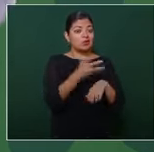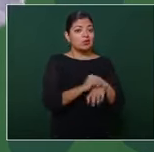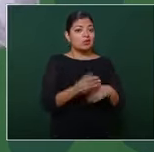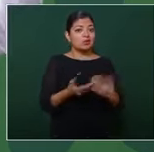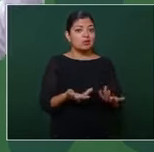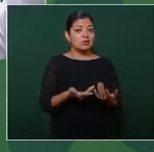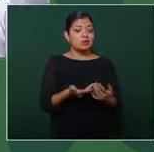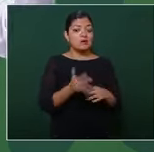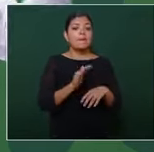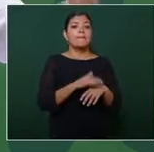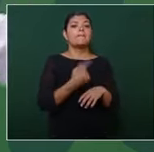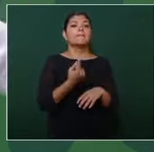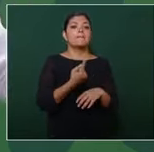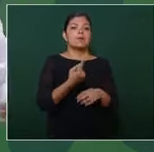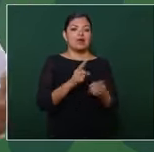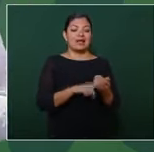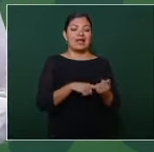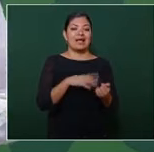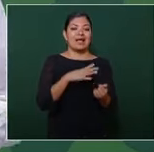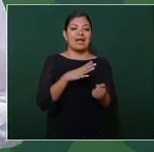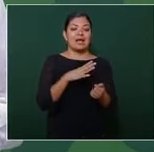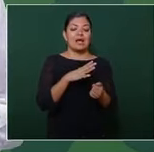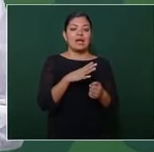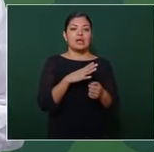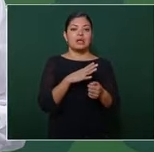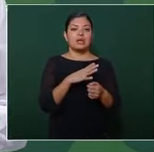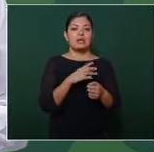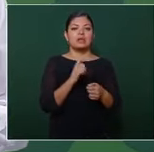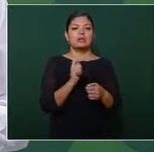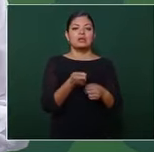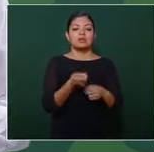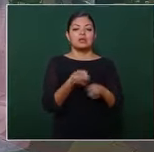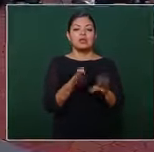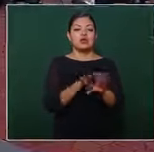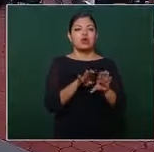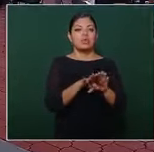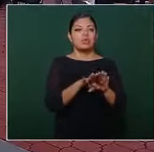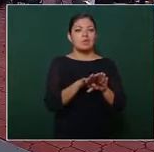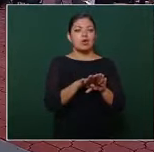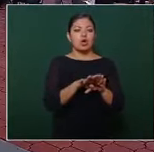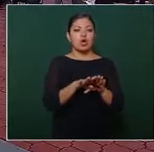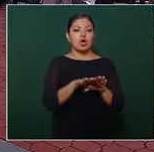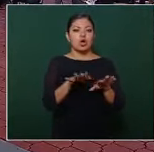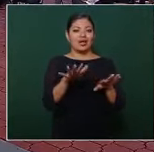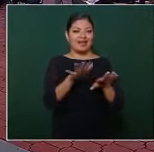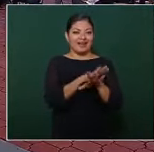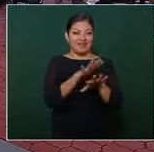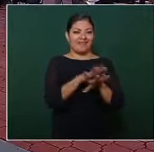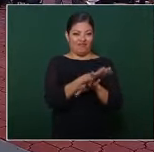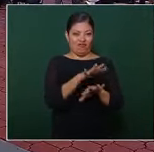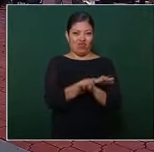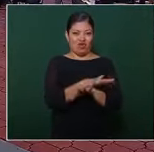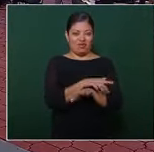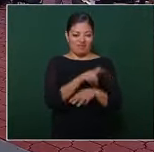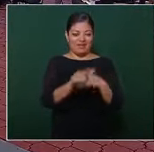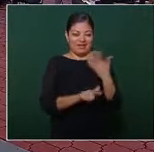hubo una reforma a la ley